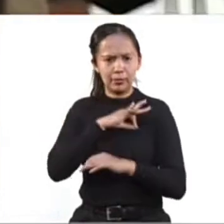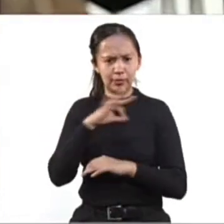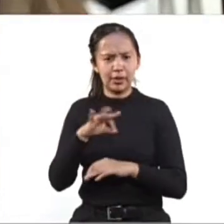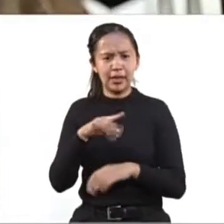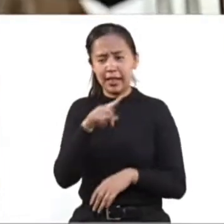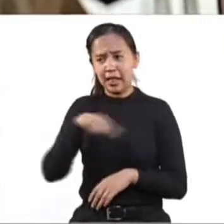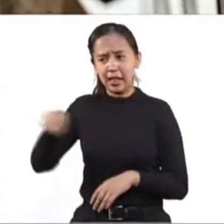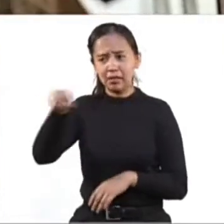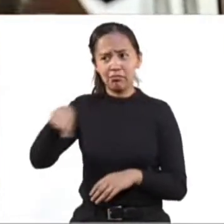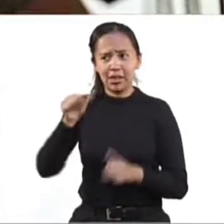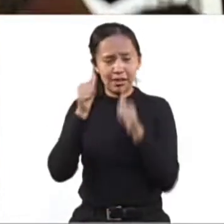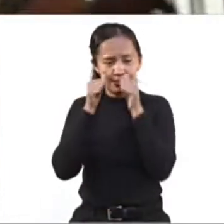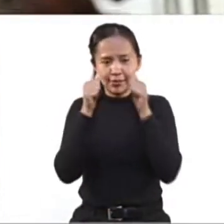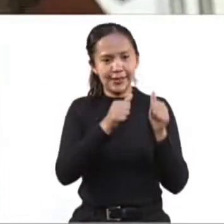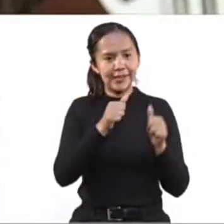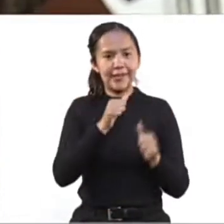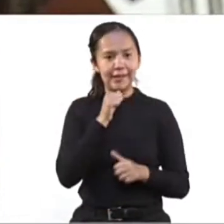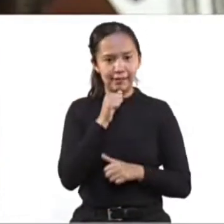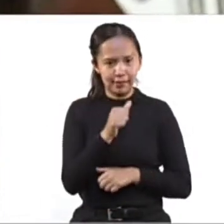atención adecuada.